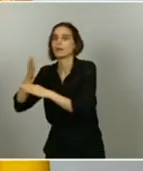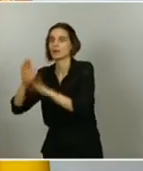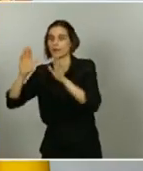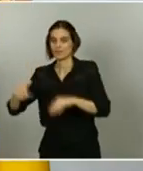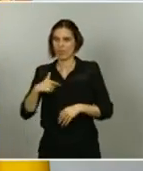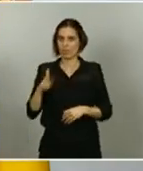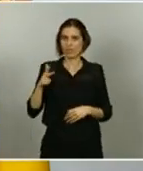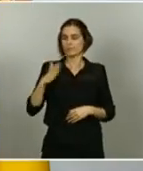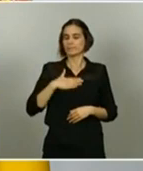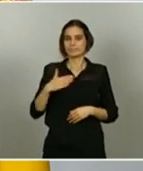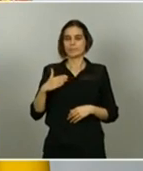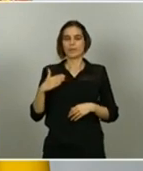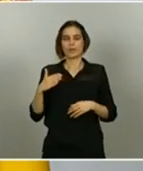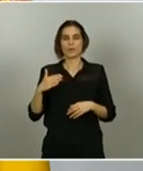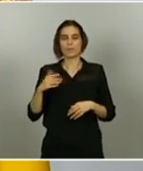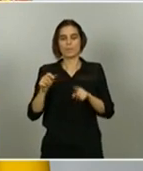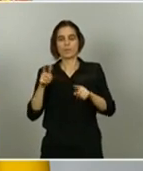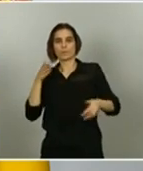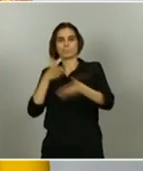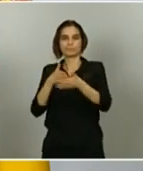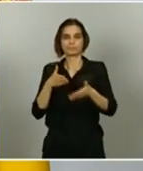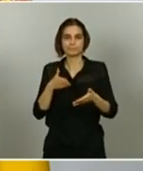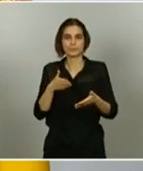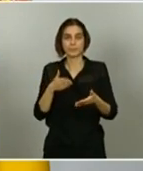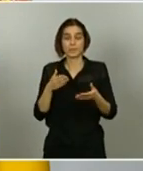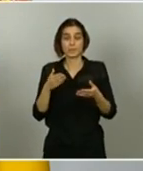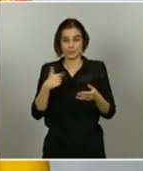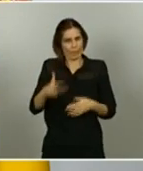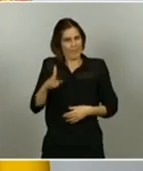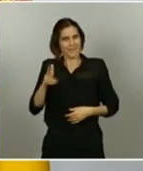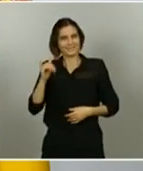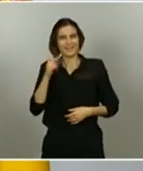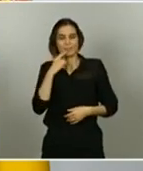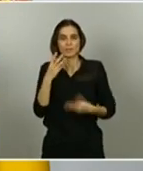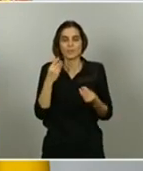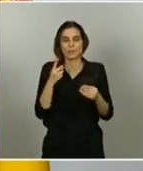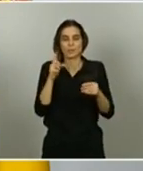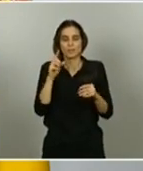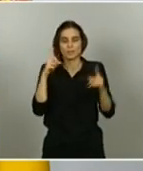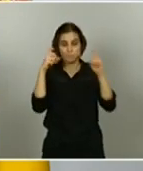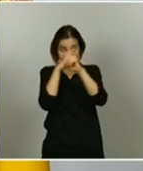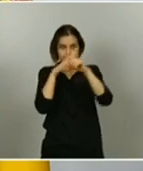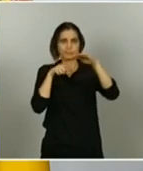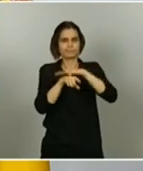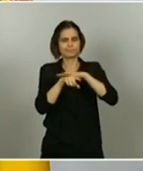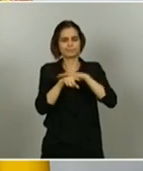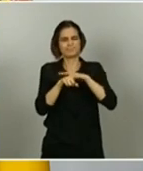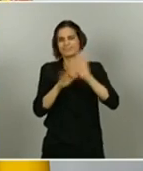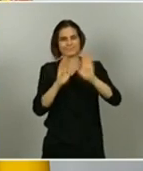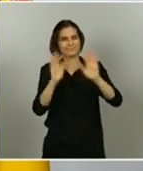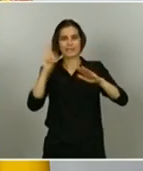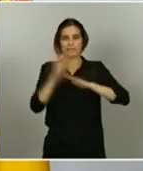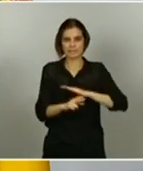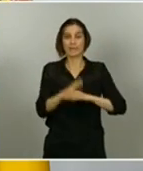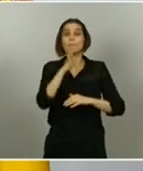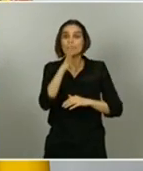y que, sin embargo, por las complejidades burocráticas no pueda acceder. Por eso lo estamos simplificando con una aplicación informática de la Seguridad Social.